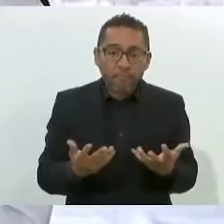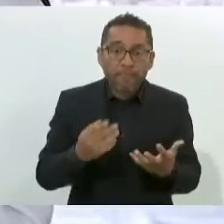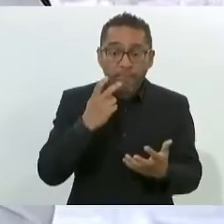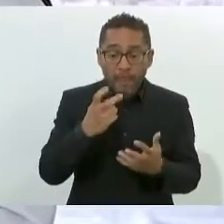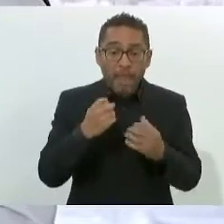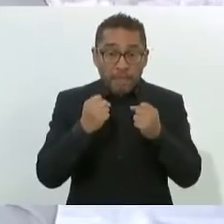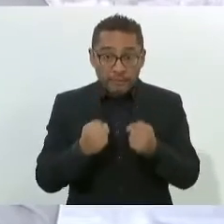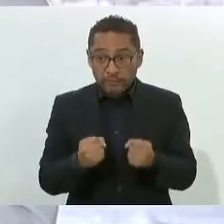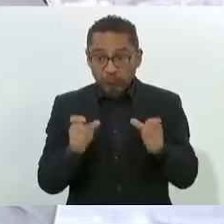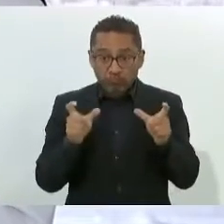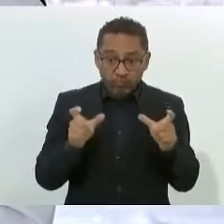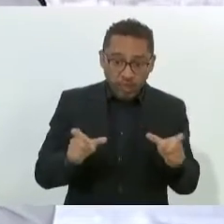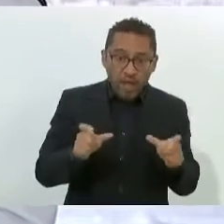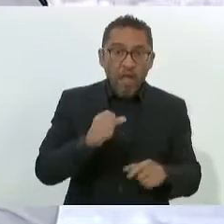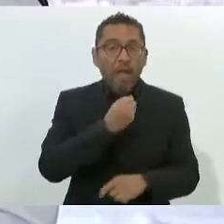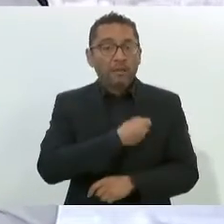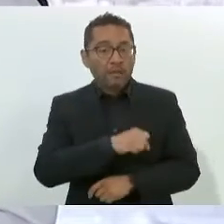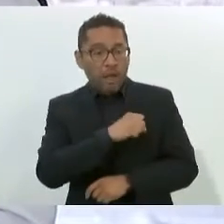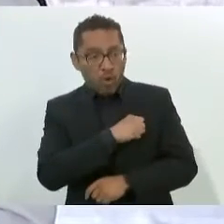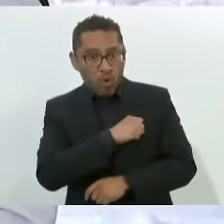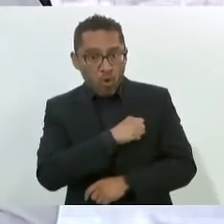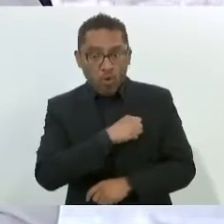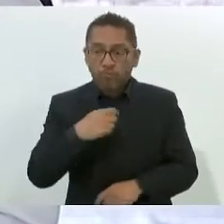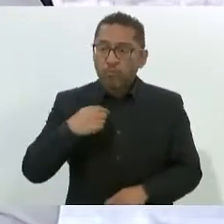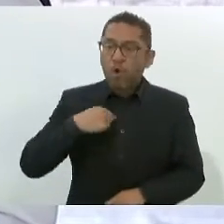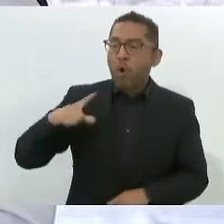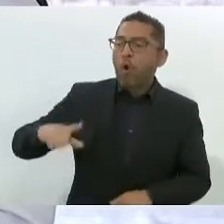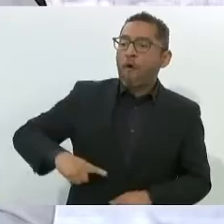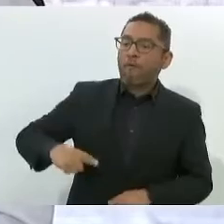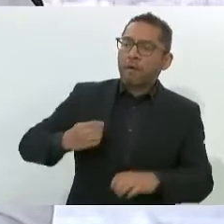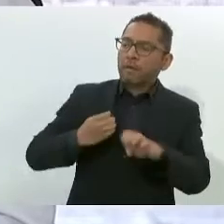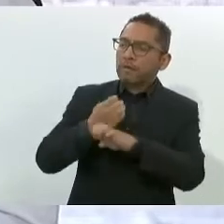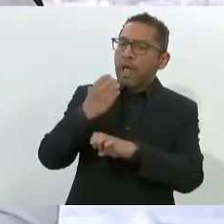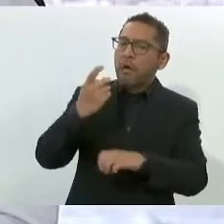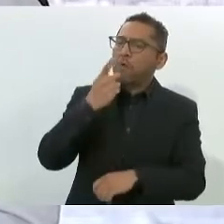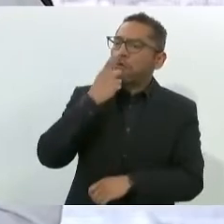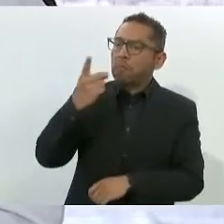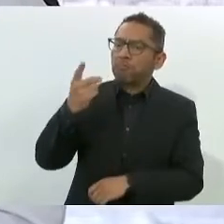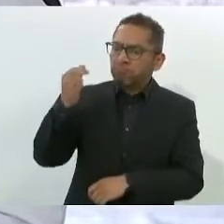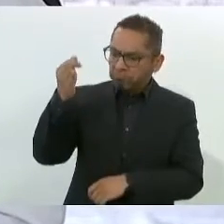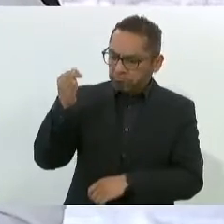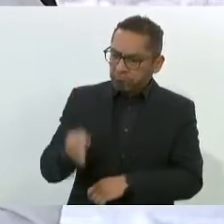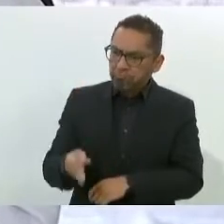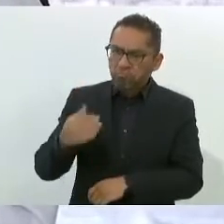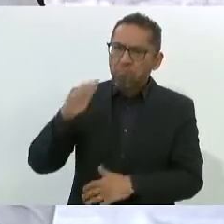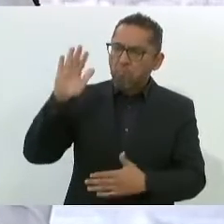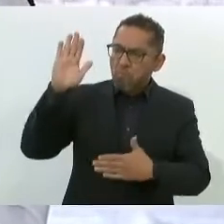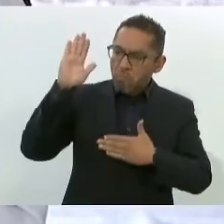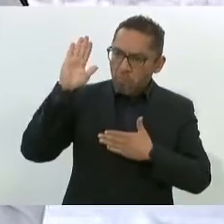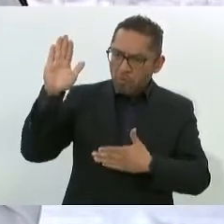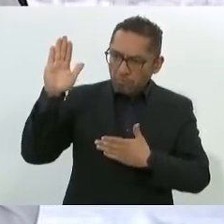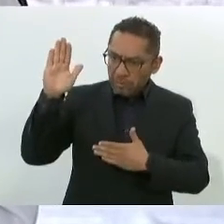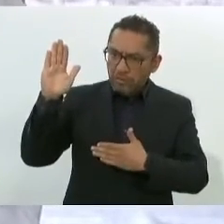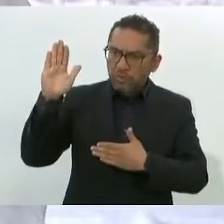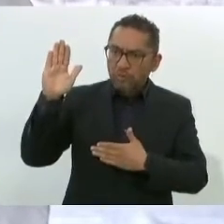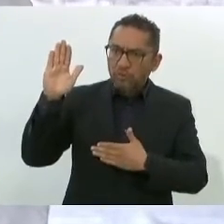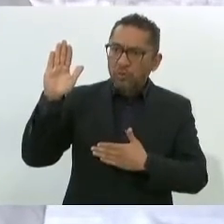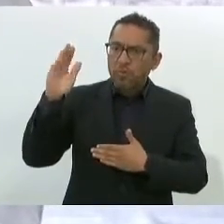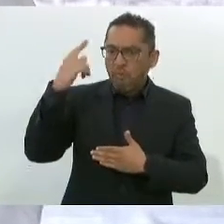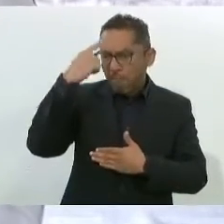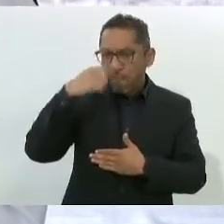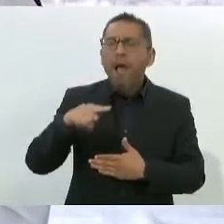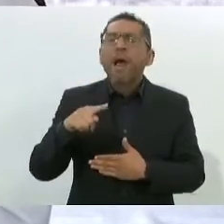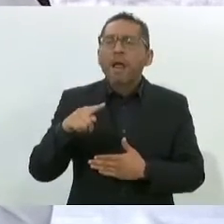en salud, el gobierno del Estado expresa toda la disposición y el compromiso para trabajar de manera